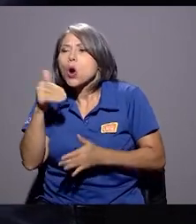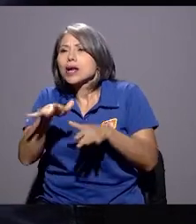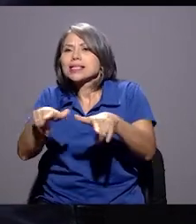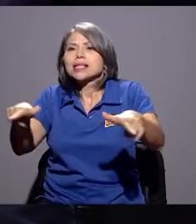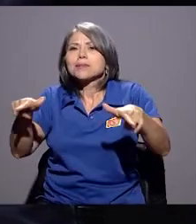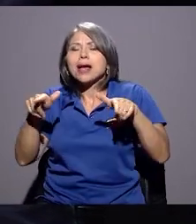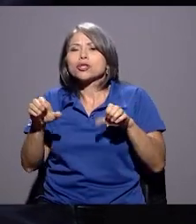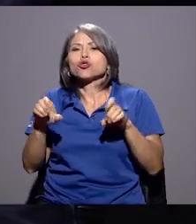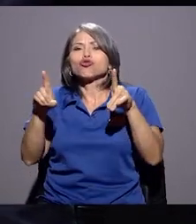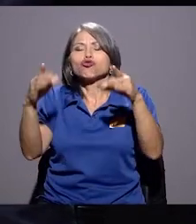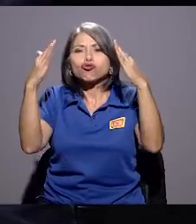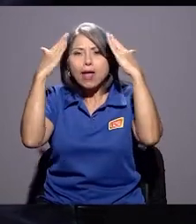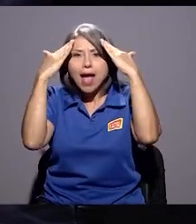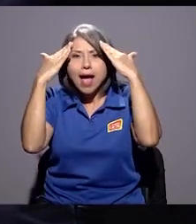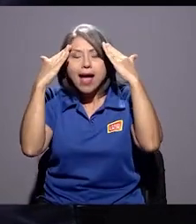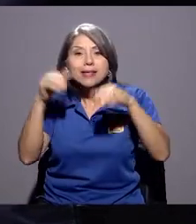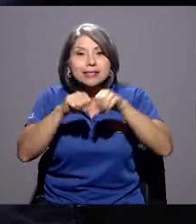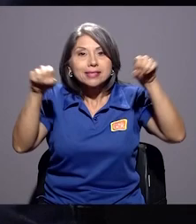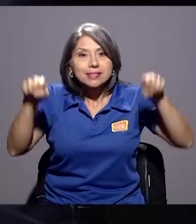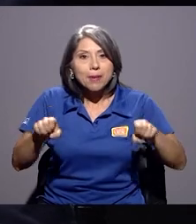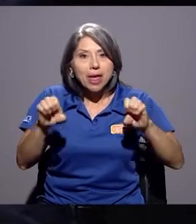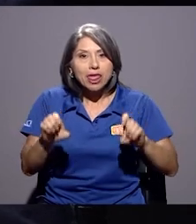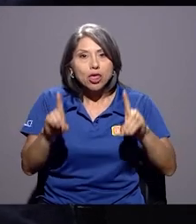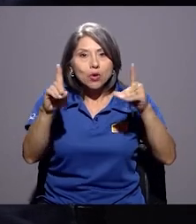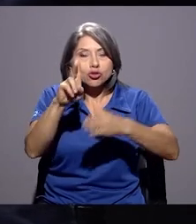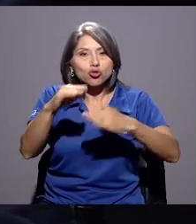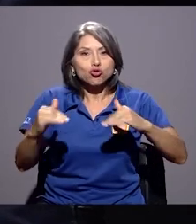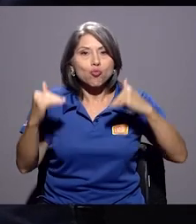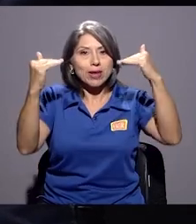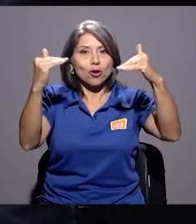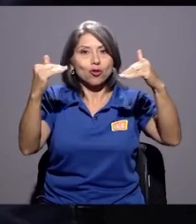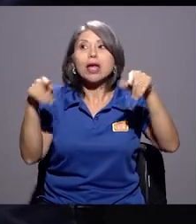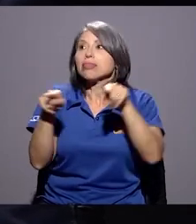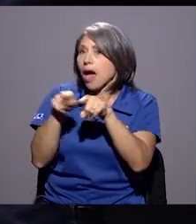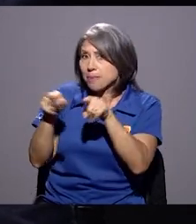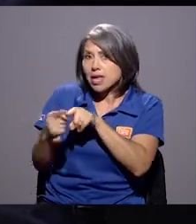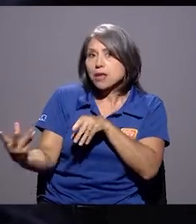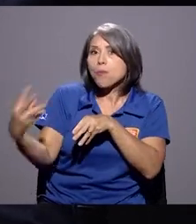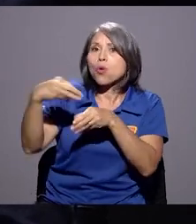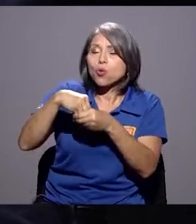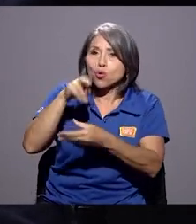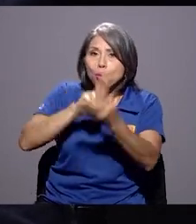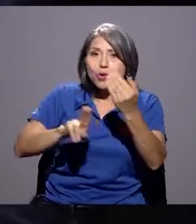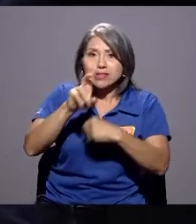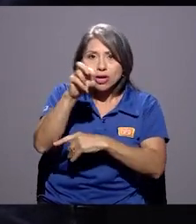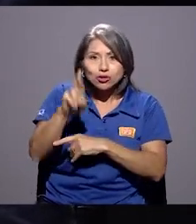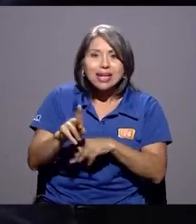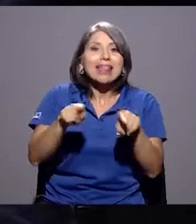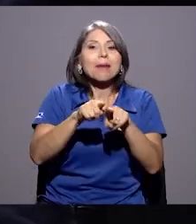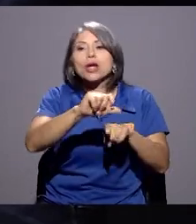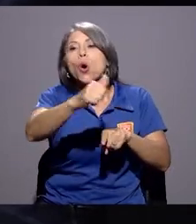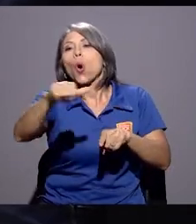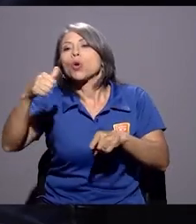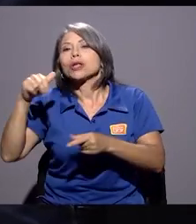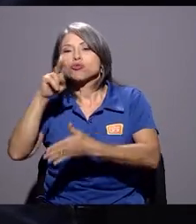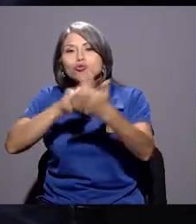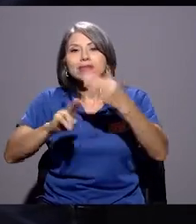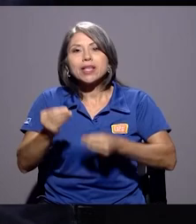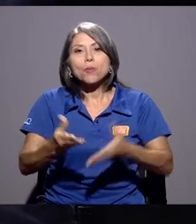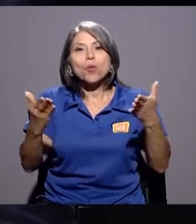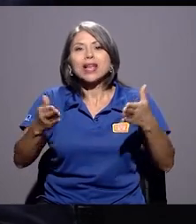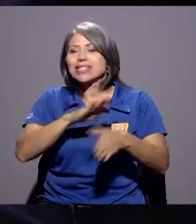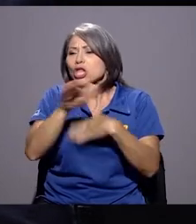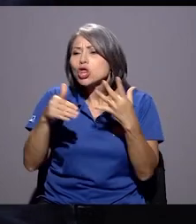el sistema de educación superior, y ahí involucro a la universidad también de Costa Rica y al resto de la universidad pública, tiene que